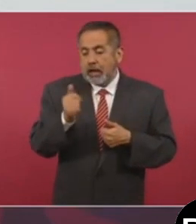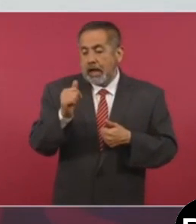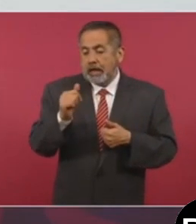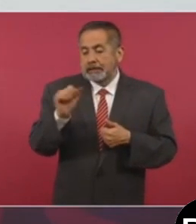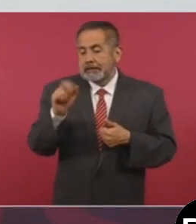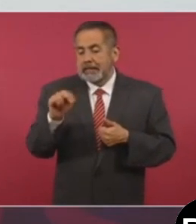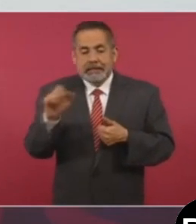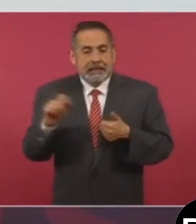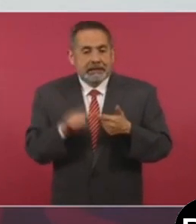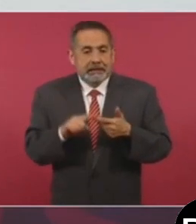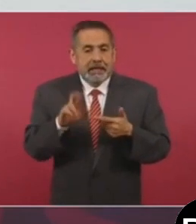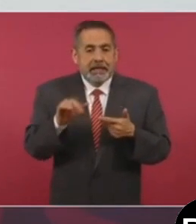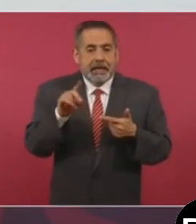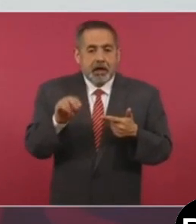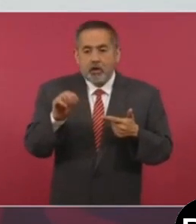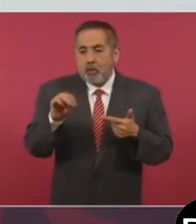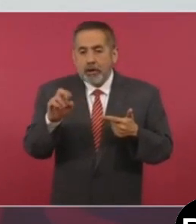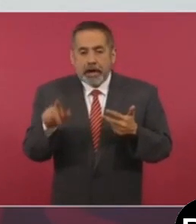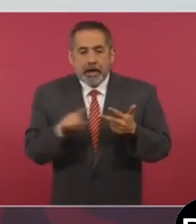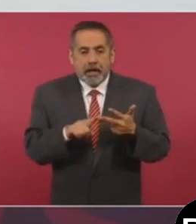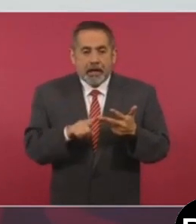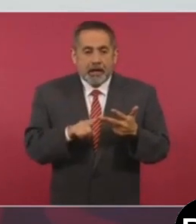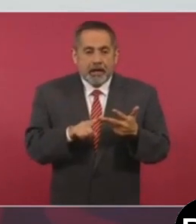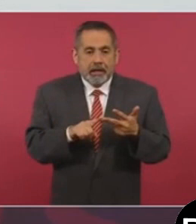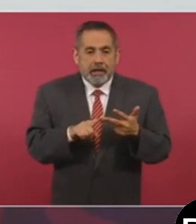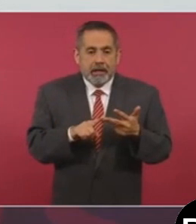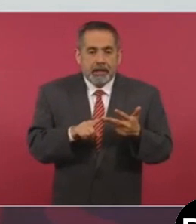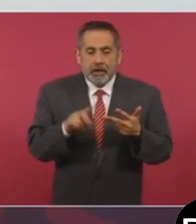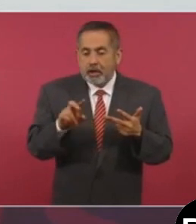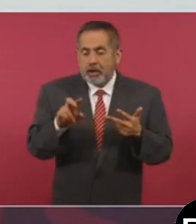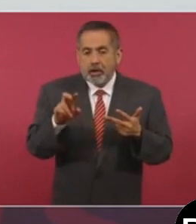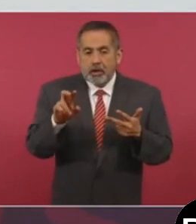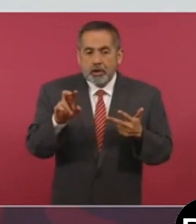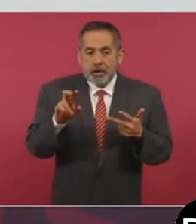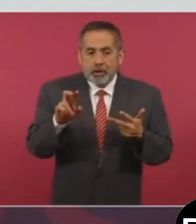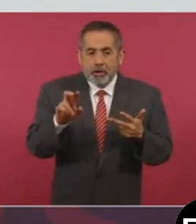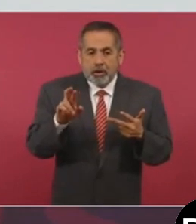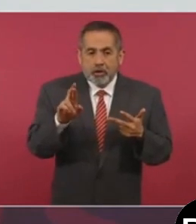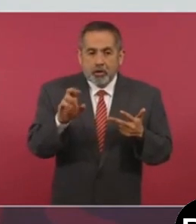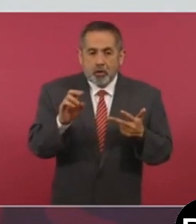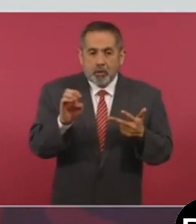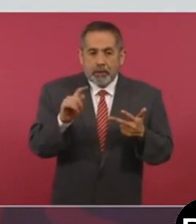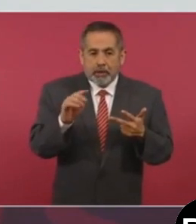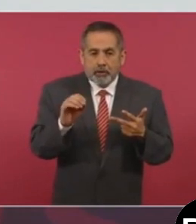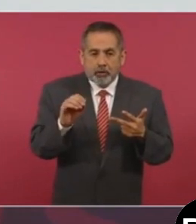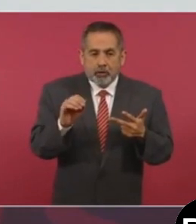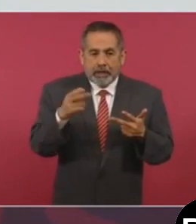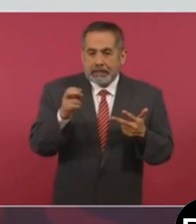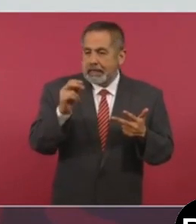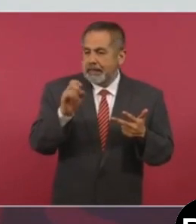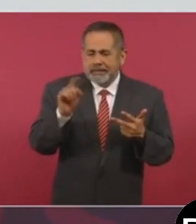Sánchez, Ricardo Monreal Ávila, Roberto Núñez